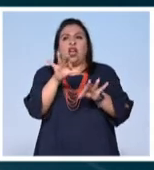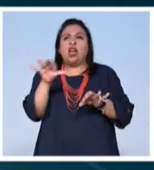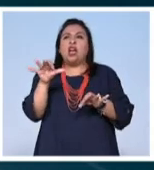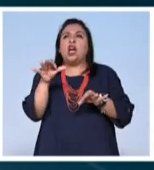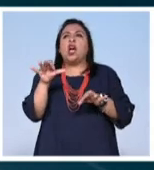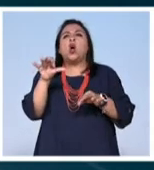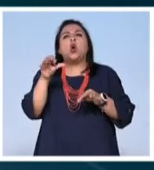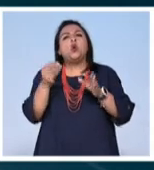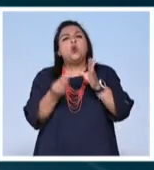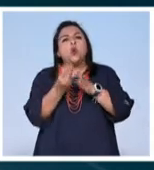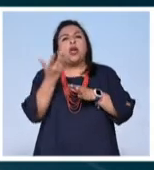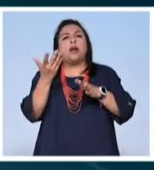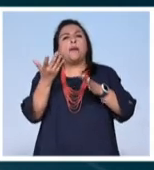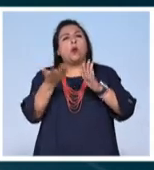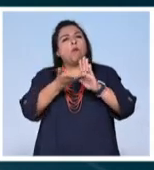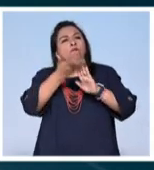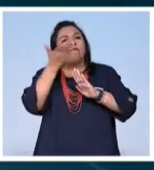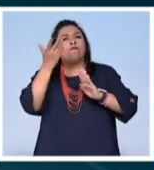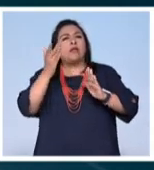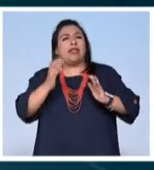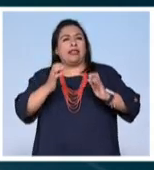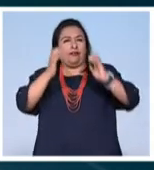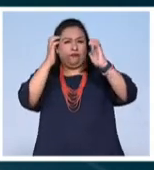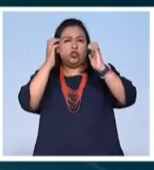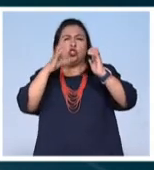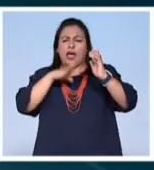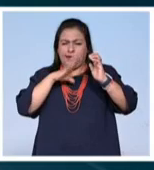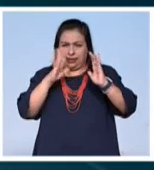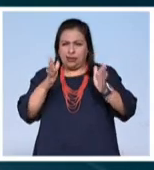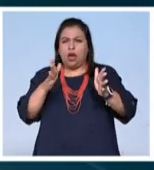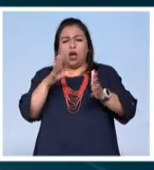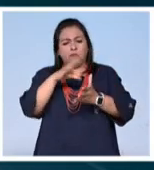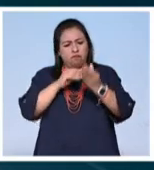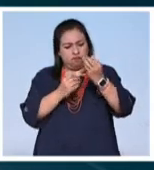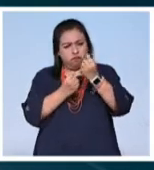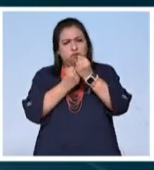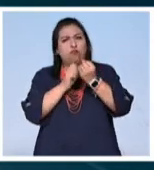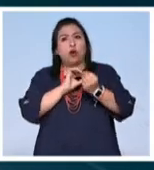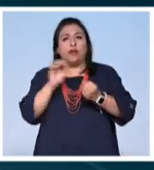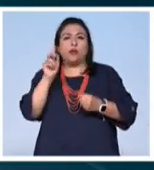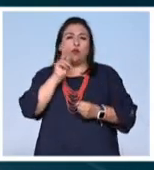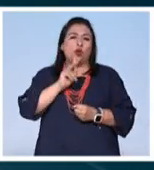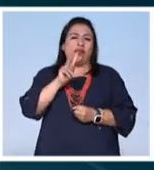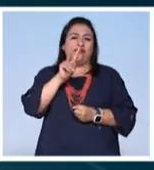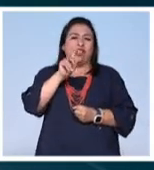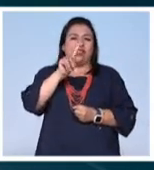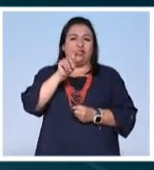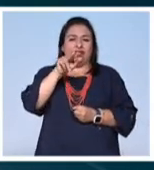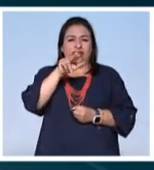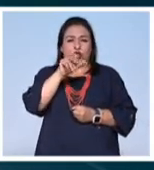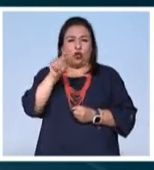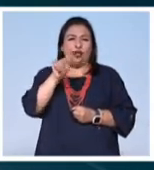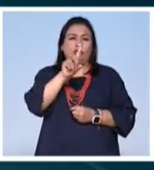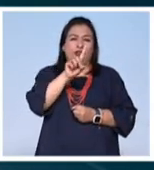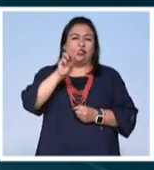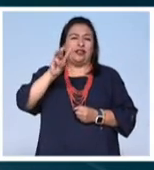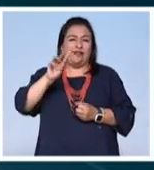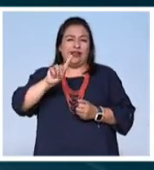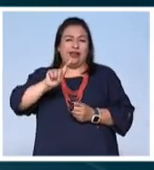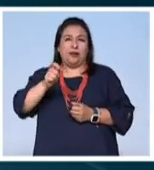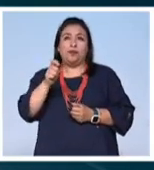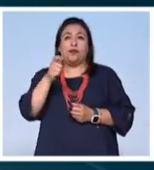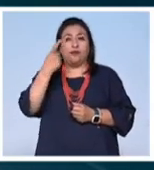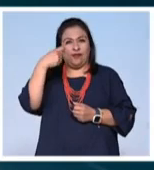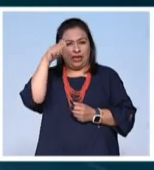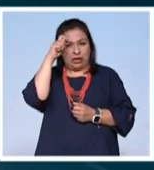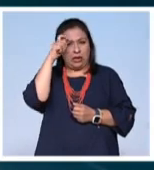se refiere a la actualización de edificios ya existentes de forma sostenible. Valentina Torrado de nuestro canal aliado Deutsche Welle en